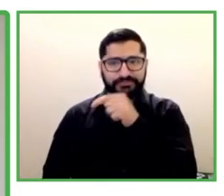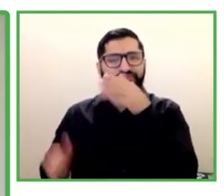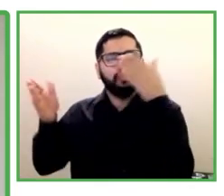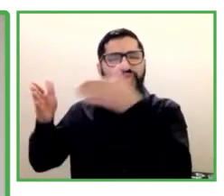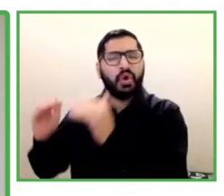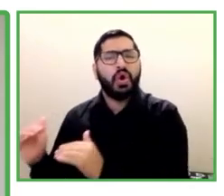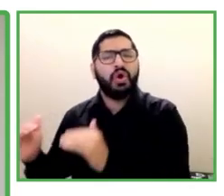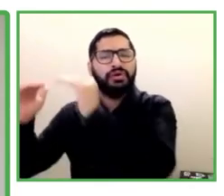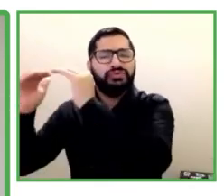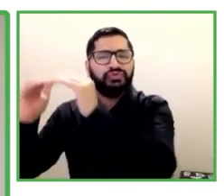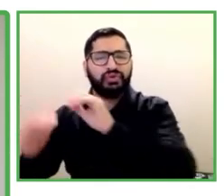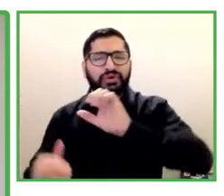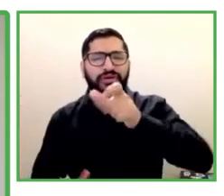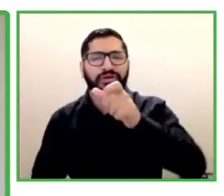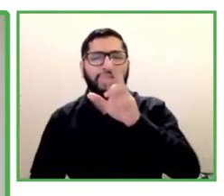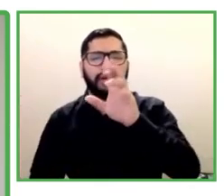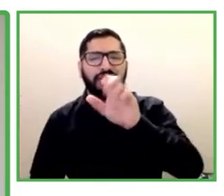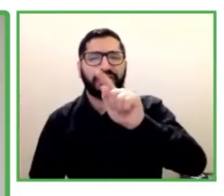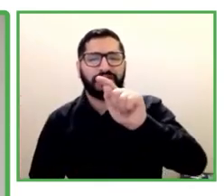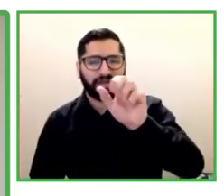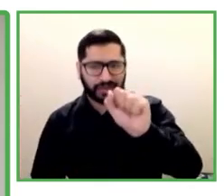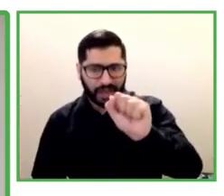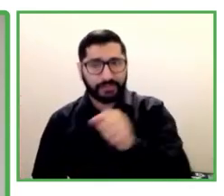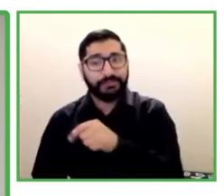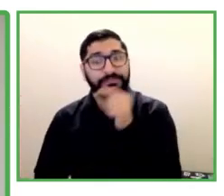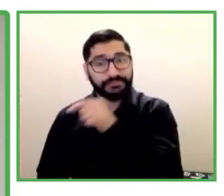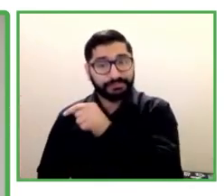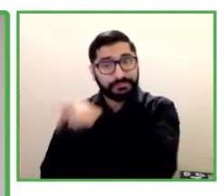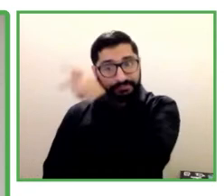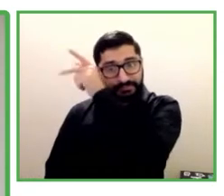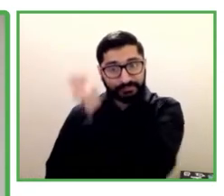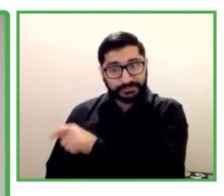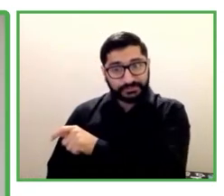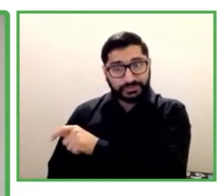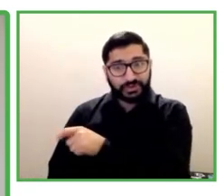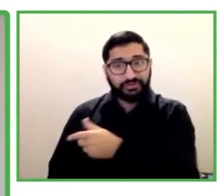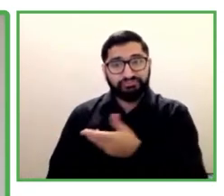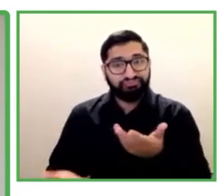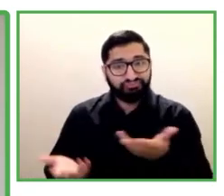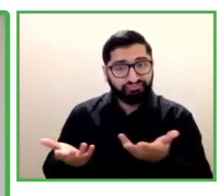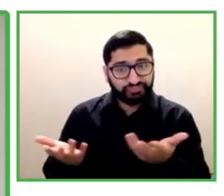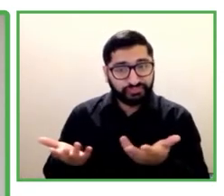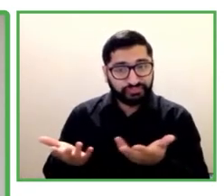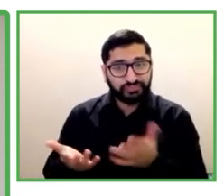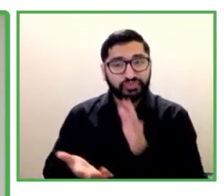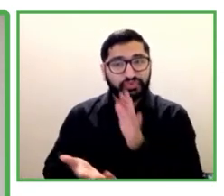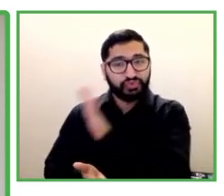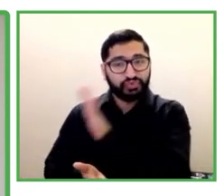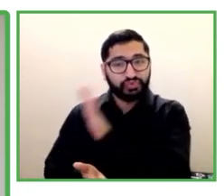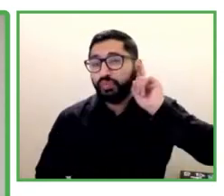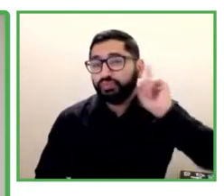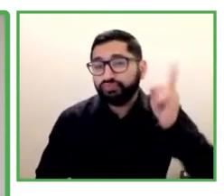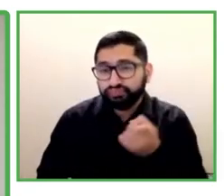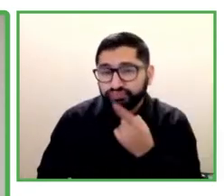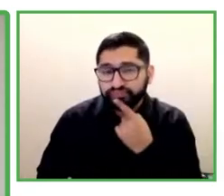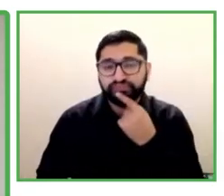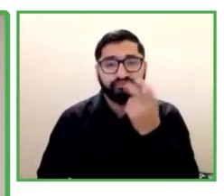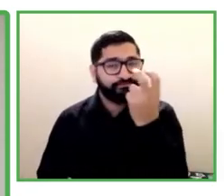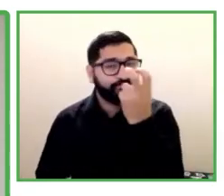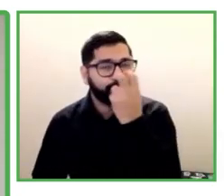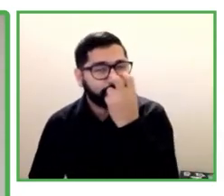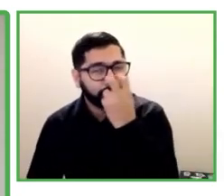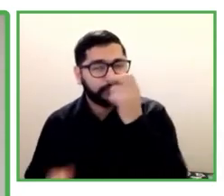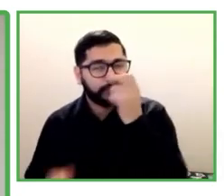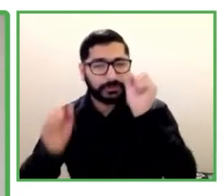con pérdida auditiva o visual para acceder a cine completamente accesible. Se unió a nuestro programa en